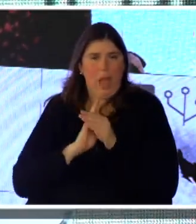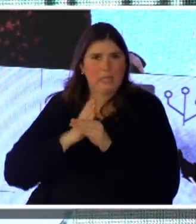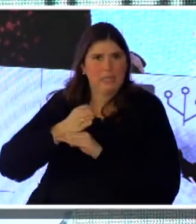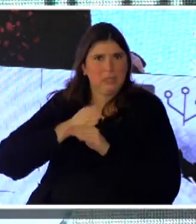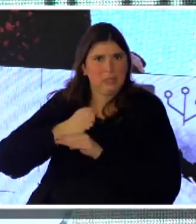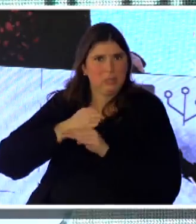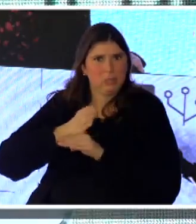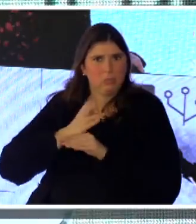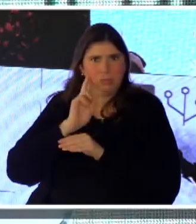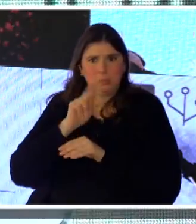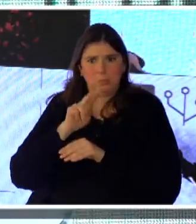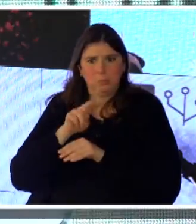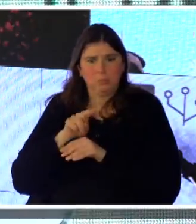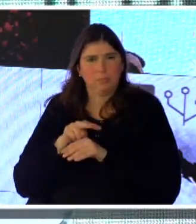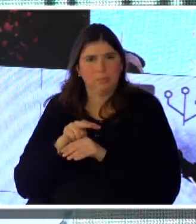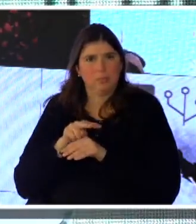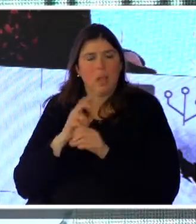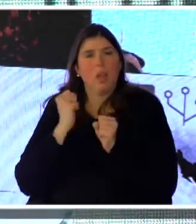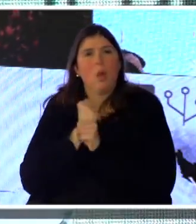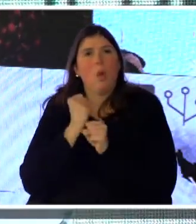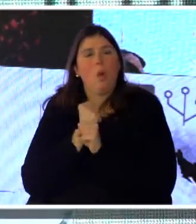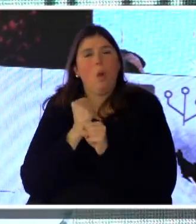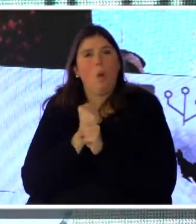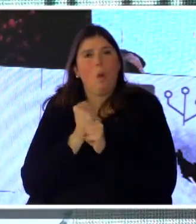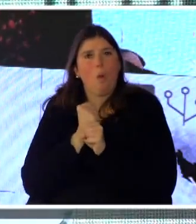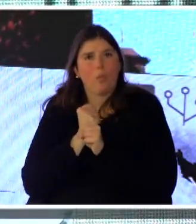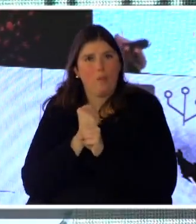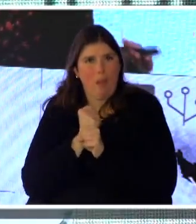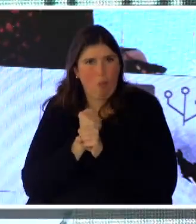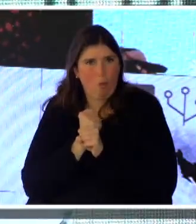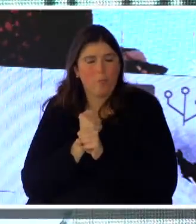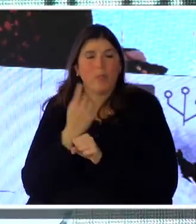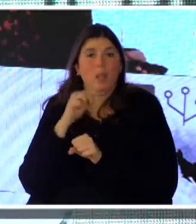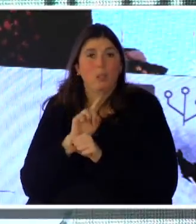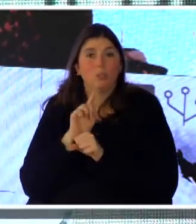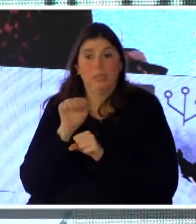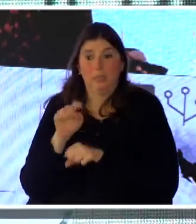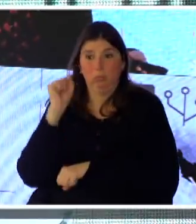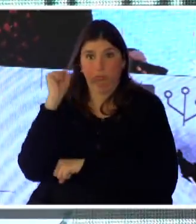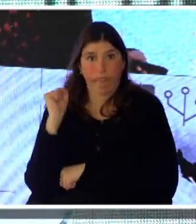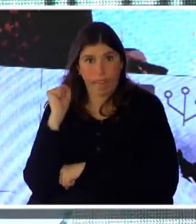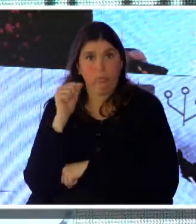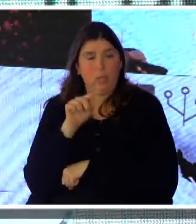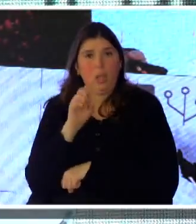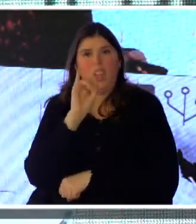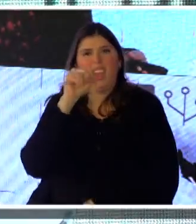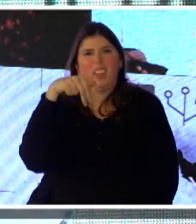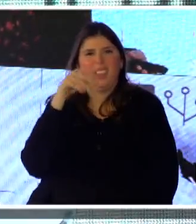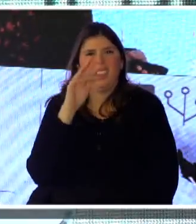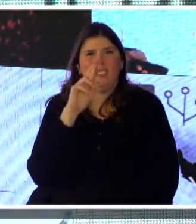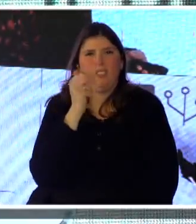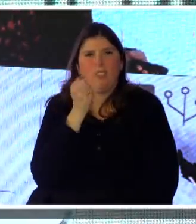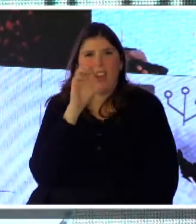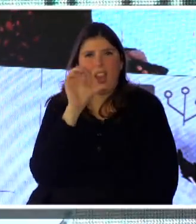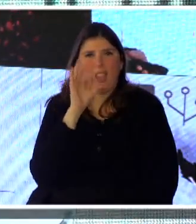se produce a lo que es la página de oferta laboral. Así que, bueno, esto demuestra que el pilar, digamos, de infraestructura es un